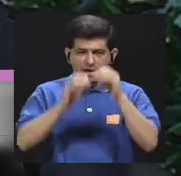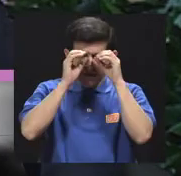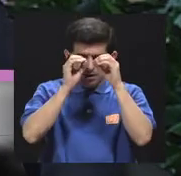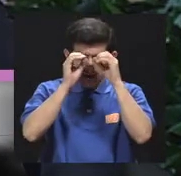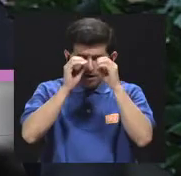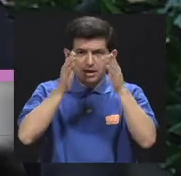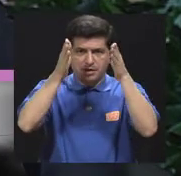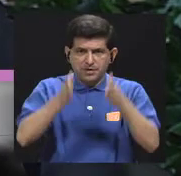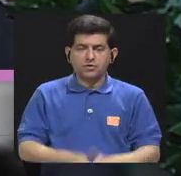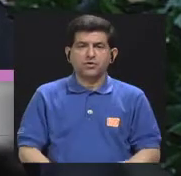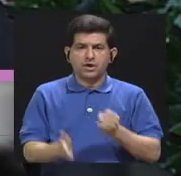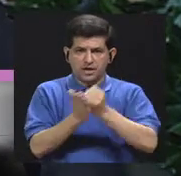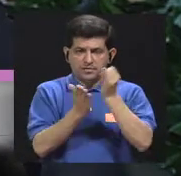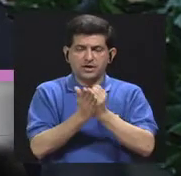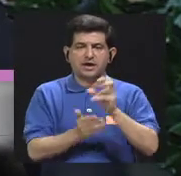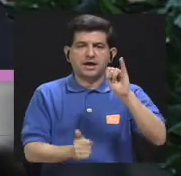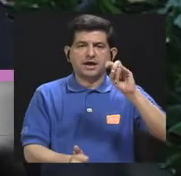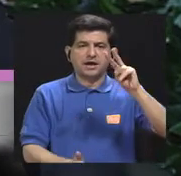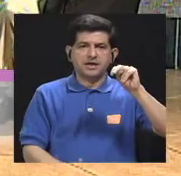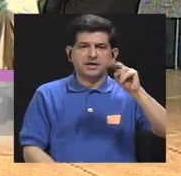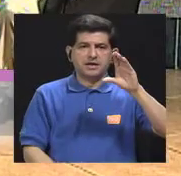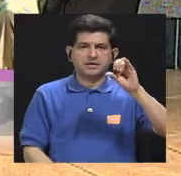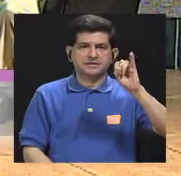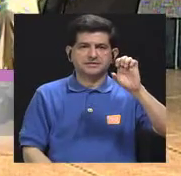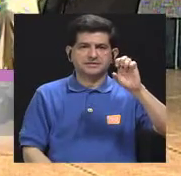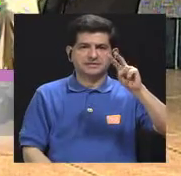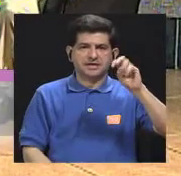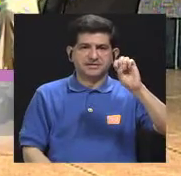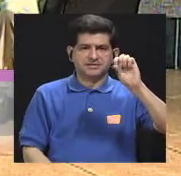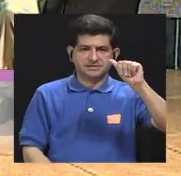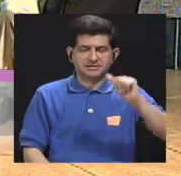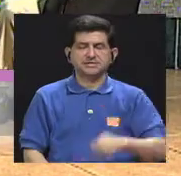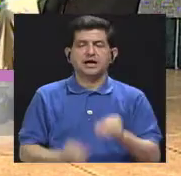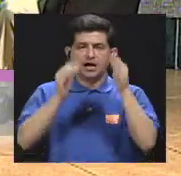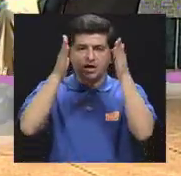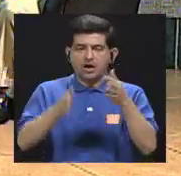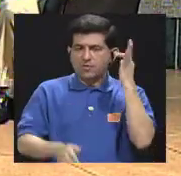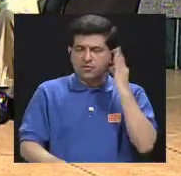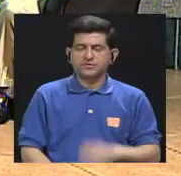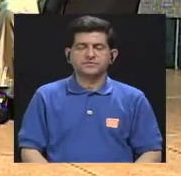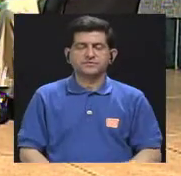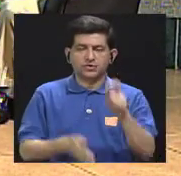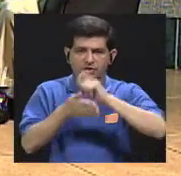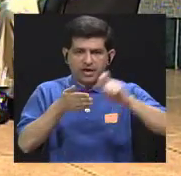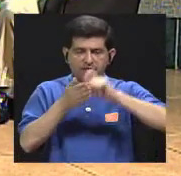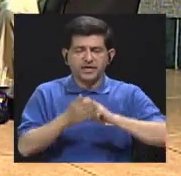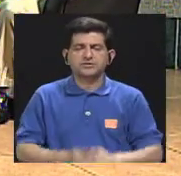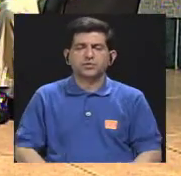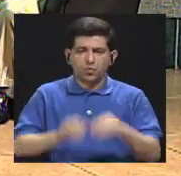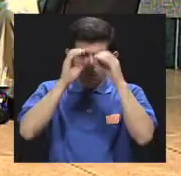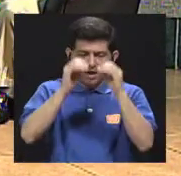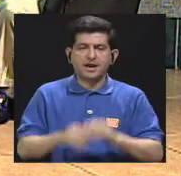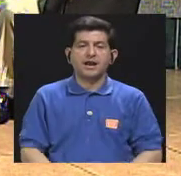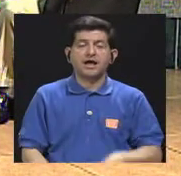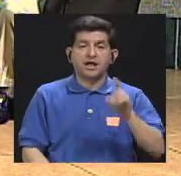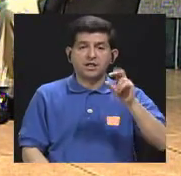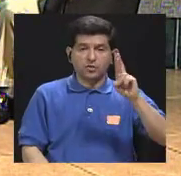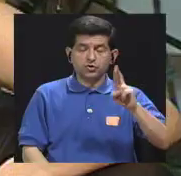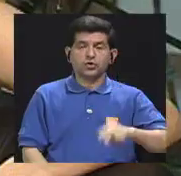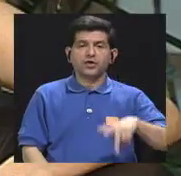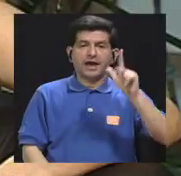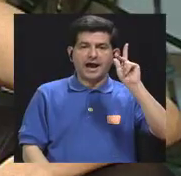investigadora de la INCIENSA y además docente de la Escuela de Microbiología, así como a la doctora